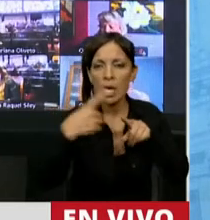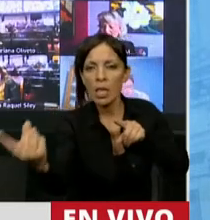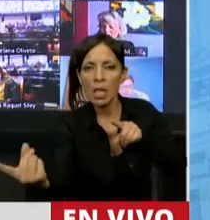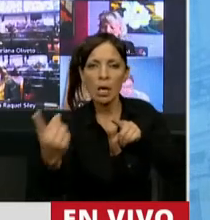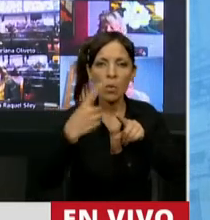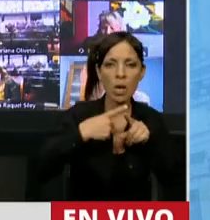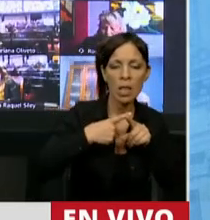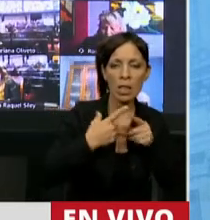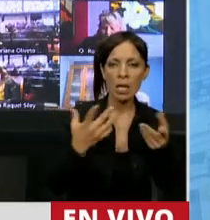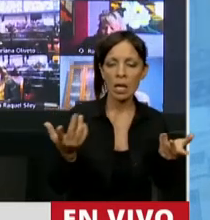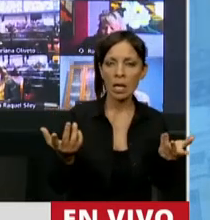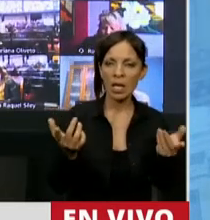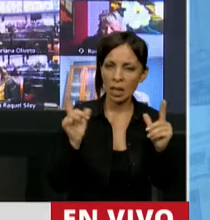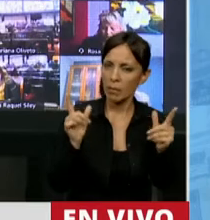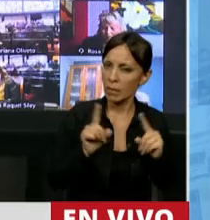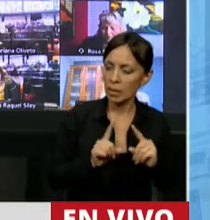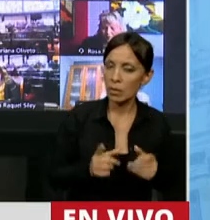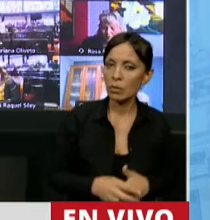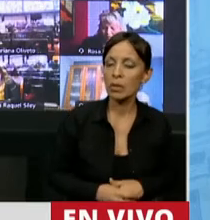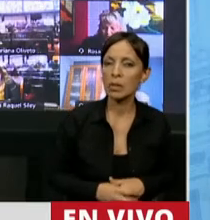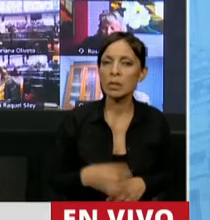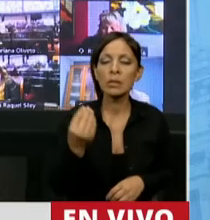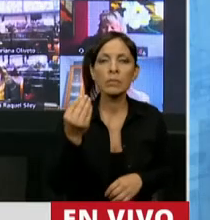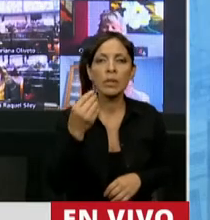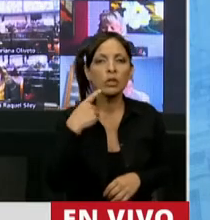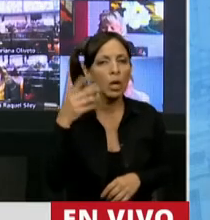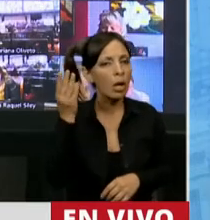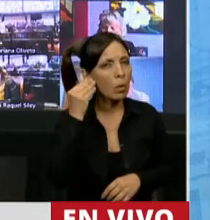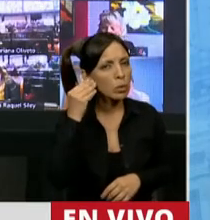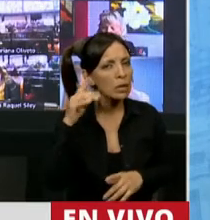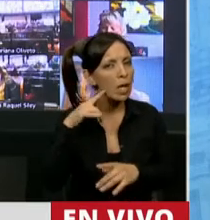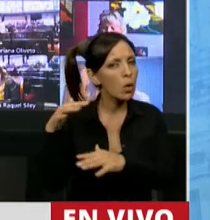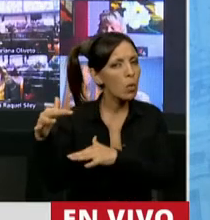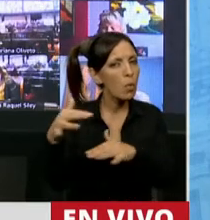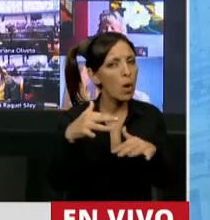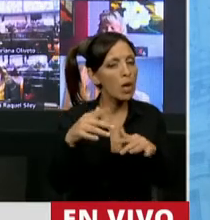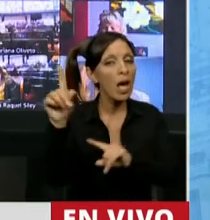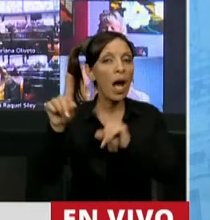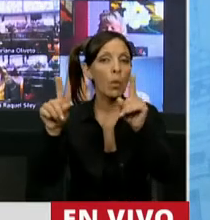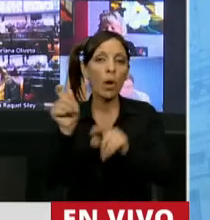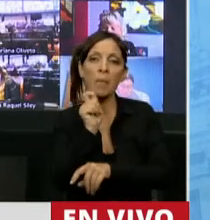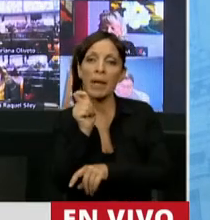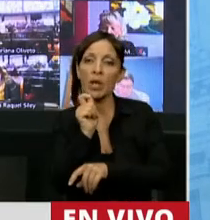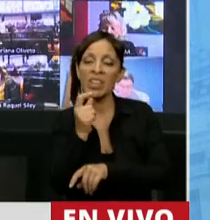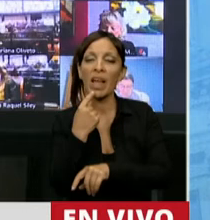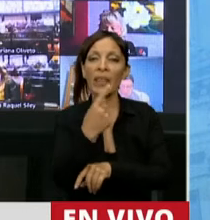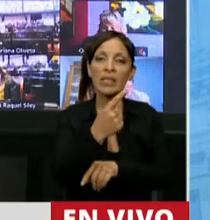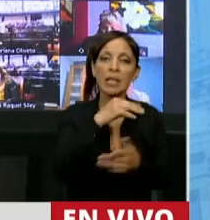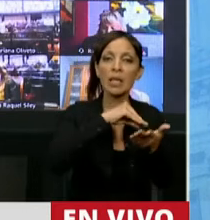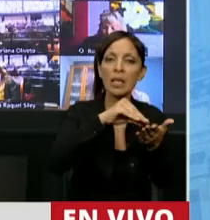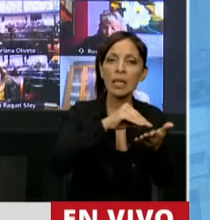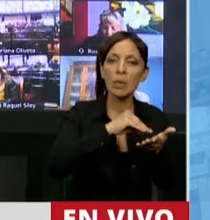Y digo esto porque por ahí he escuchado parte de la prensa que dice que los diputados hemos cobrado